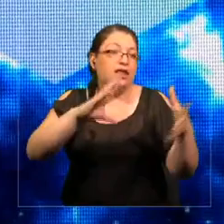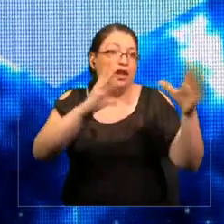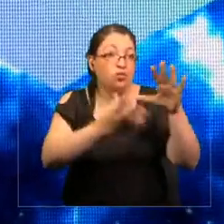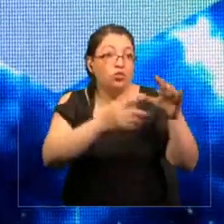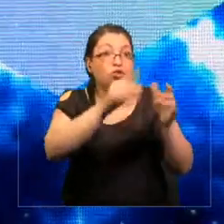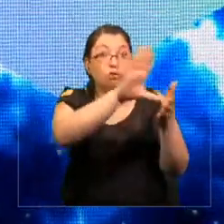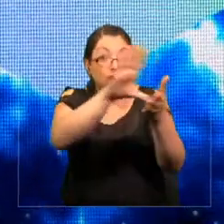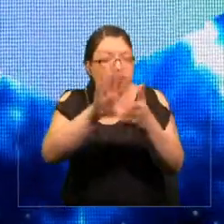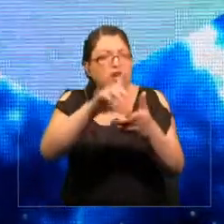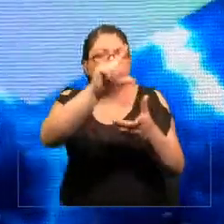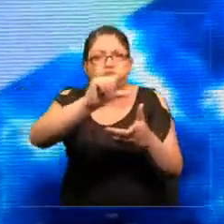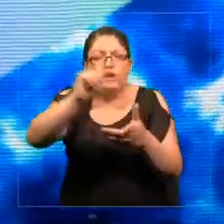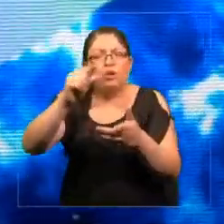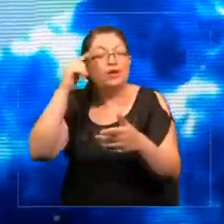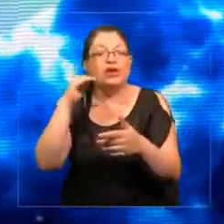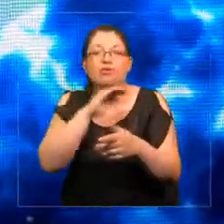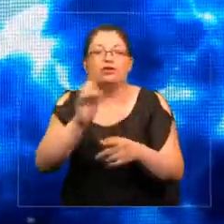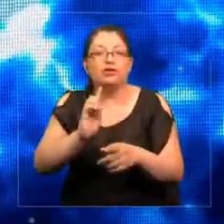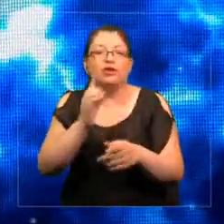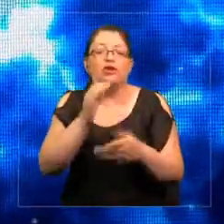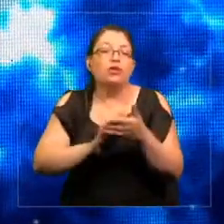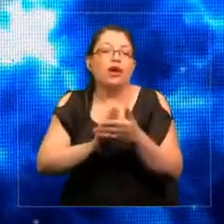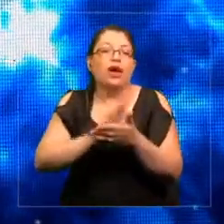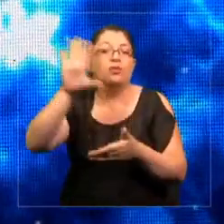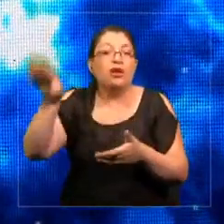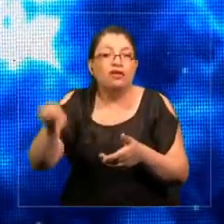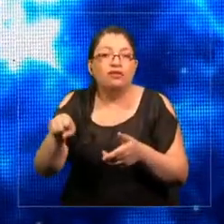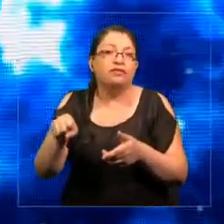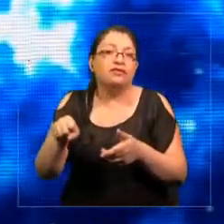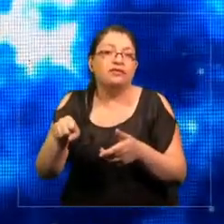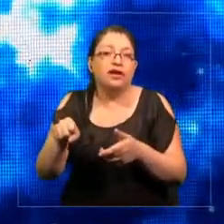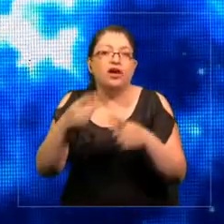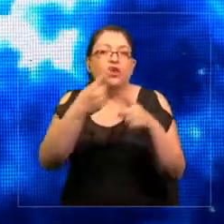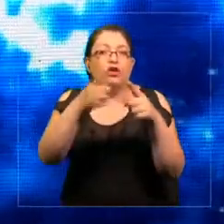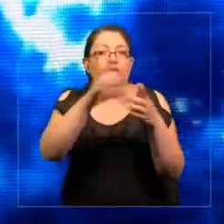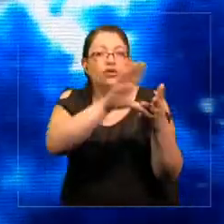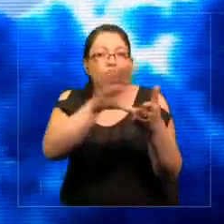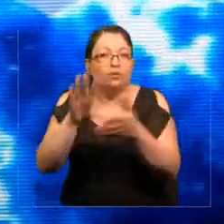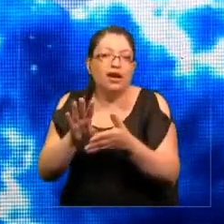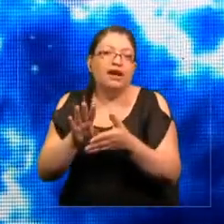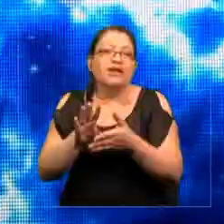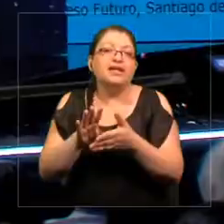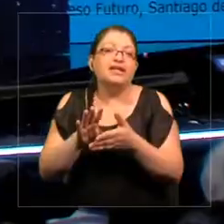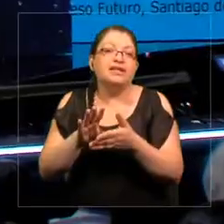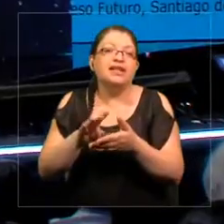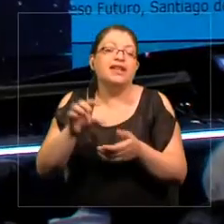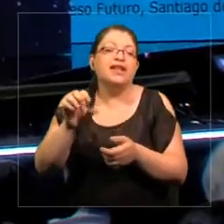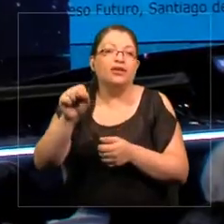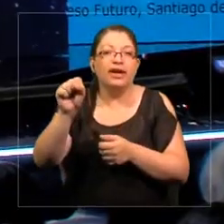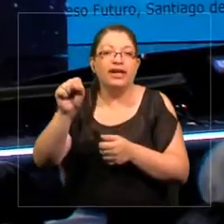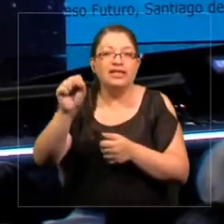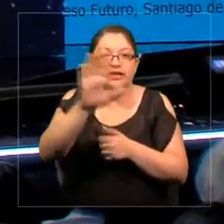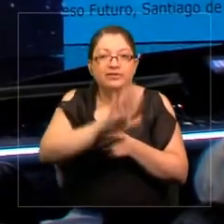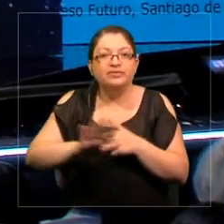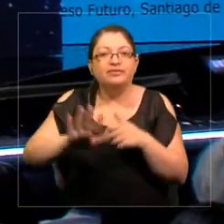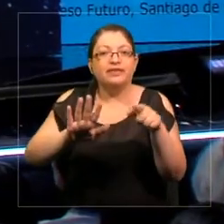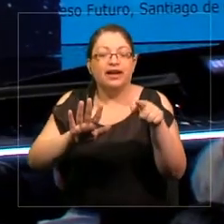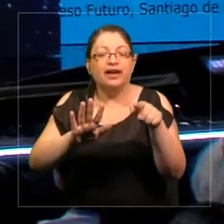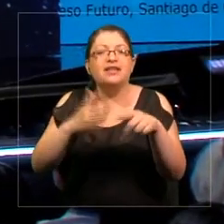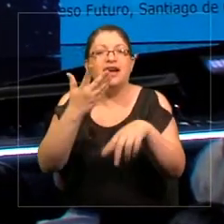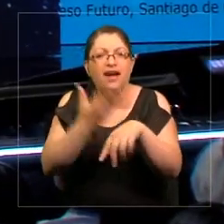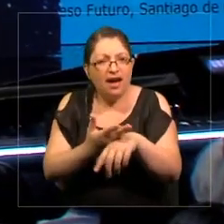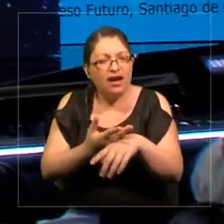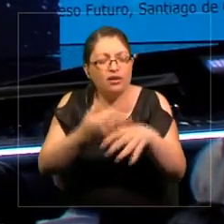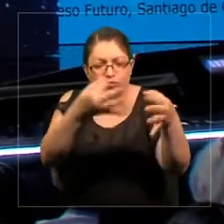pero no lo suficientemente rabia. Por ejemplo, en la África subsahariana o en otros países del subeste asiático, aún tienen altas tasas